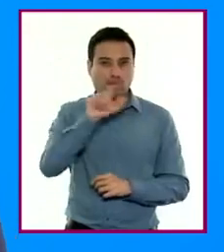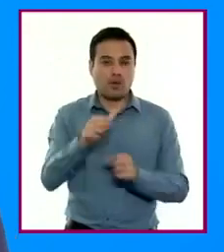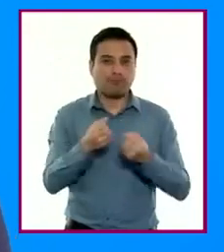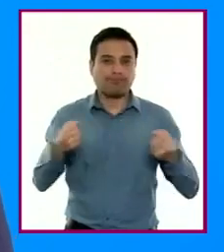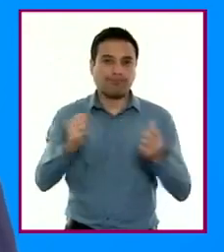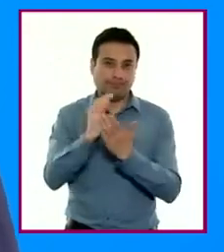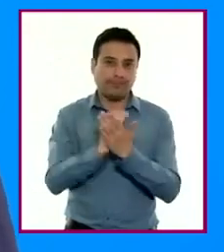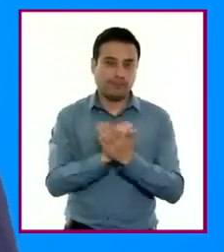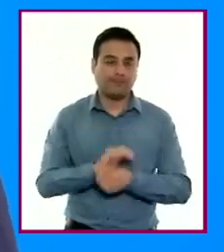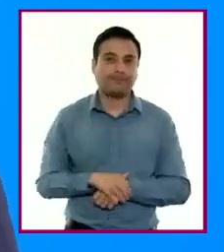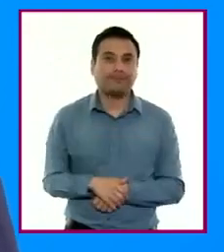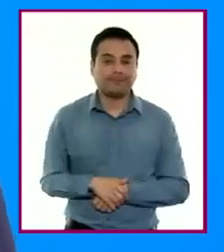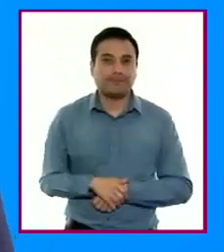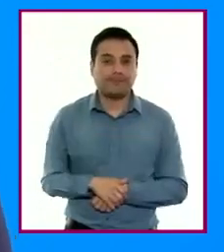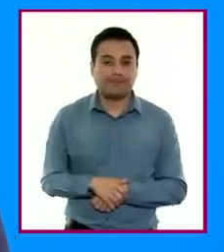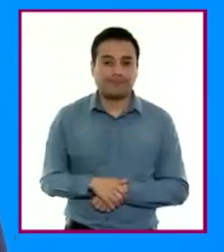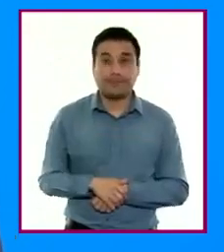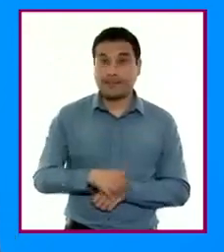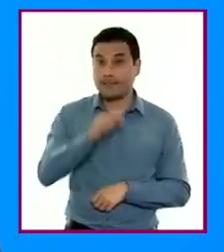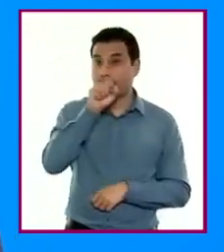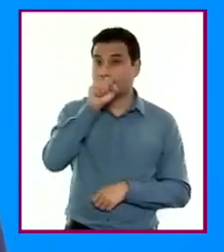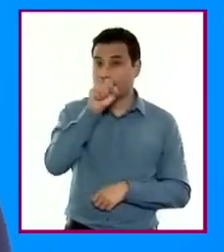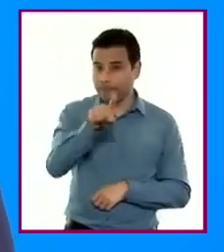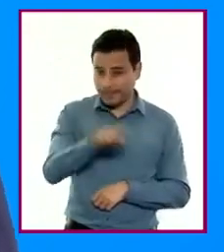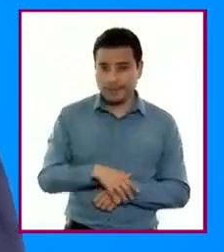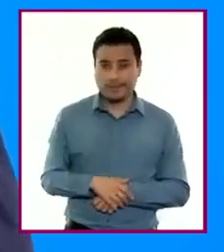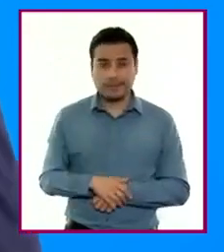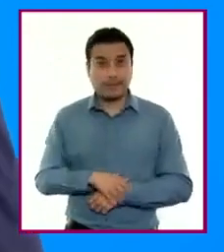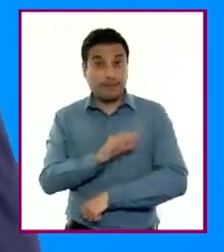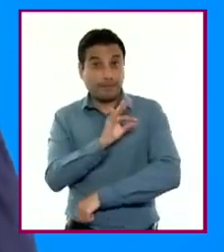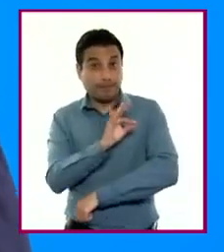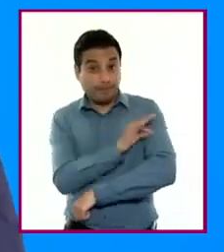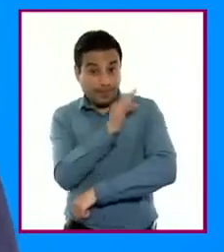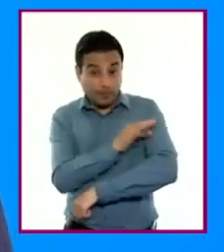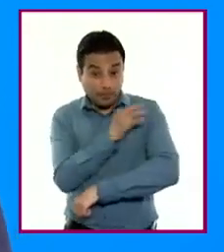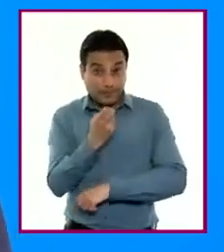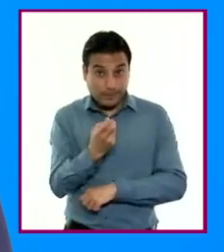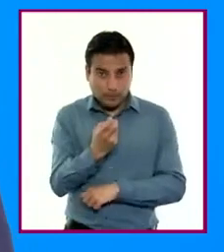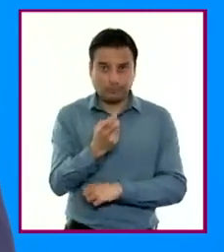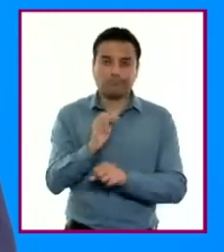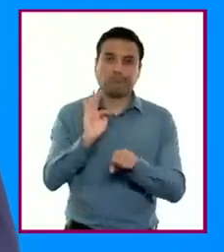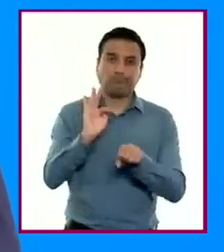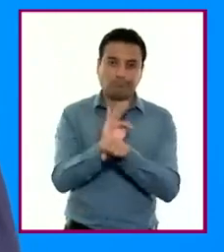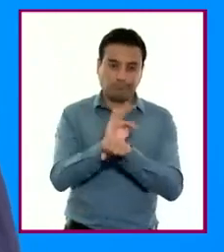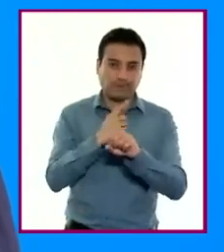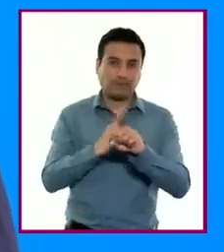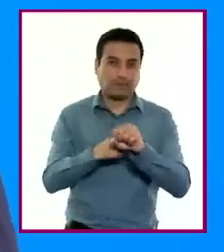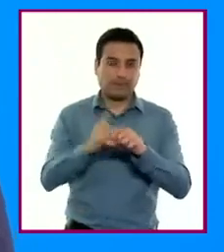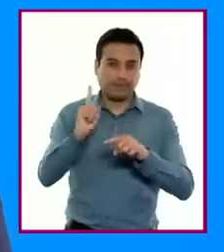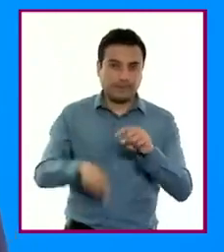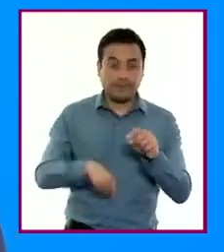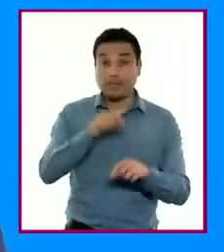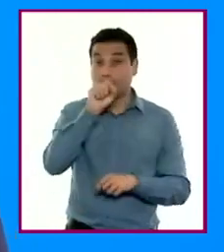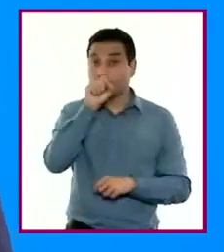contribuir a evitar problemas de sobrepeso y obesidad, valorar la importancia de vacunas para prevenir enfermedades infecciosas,